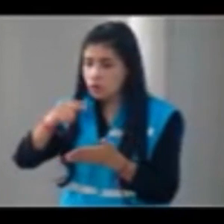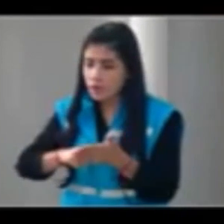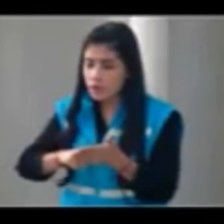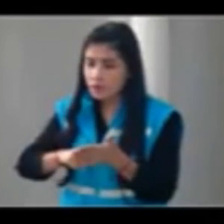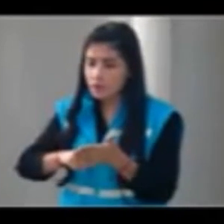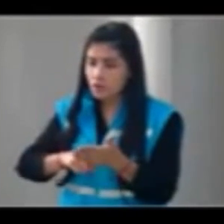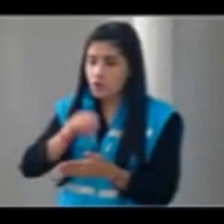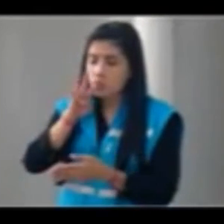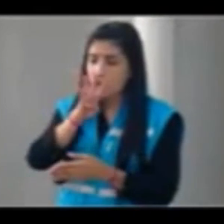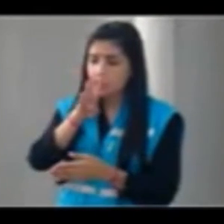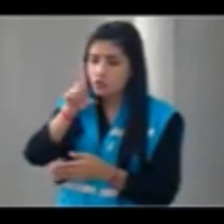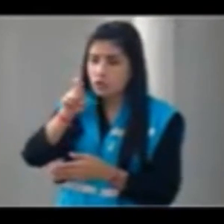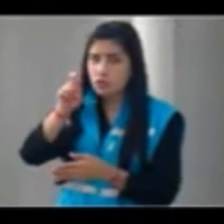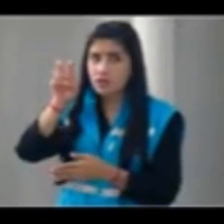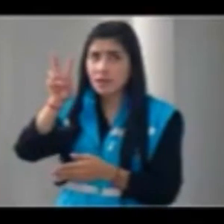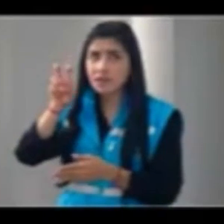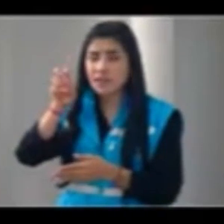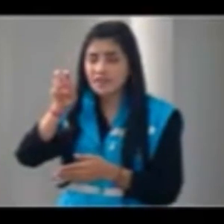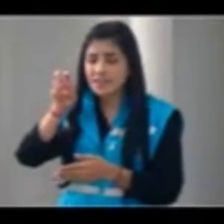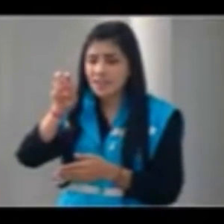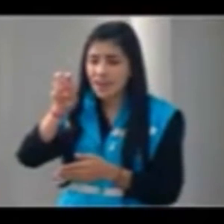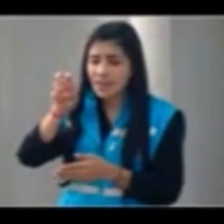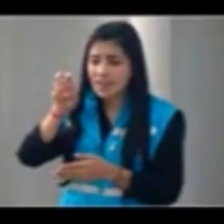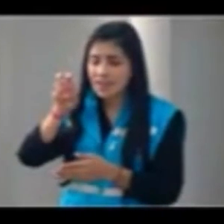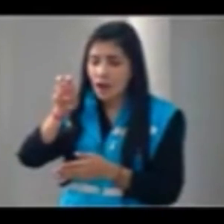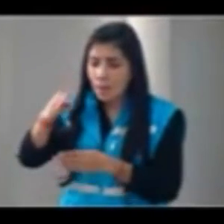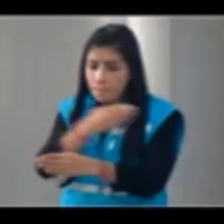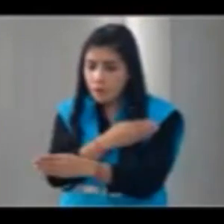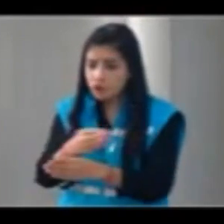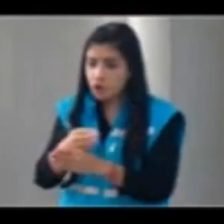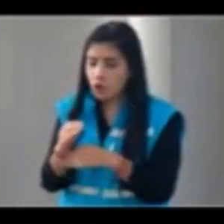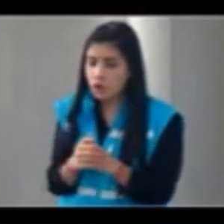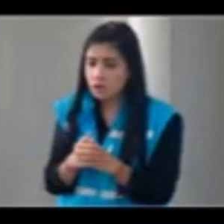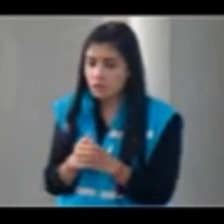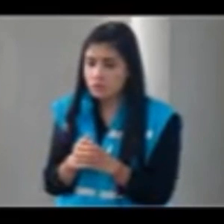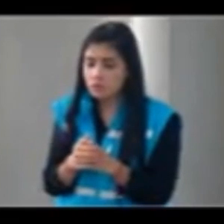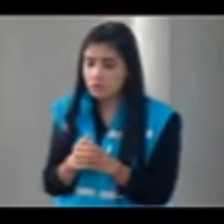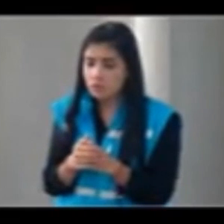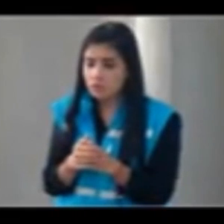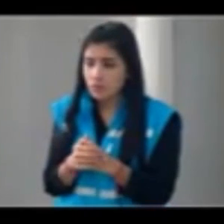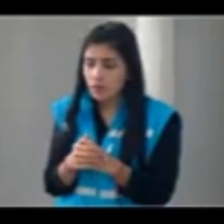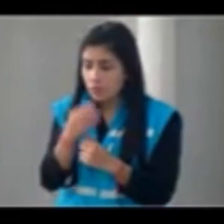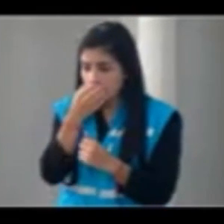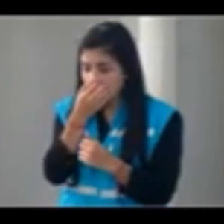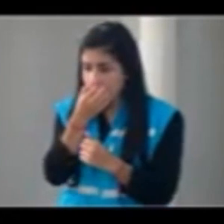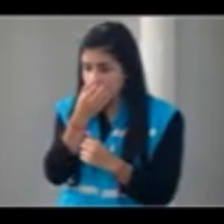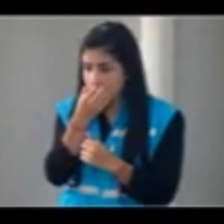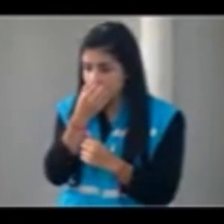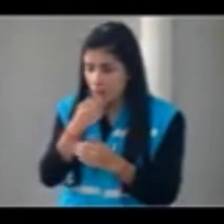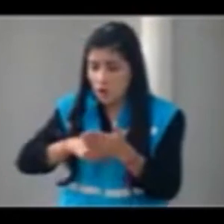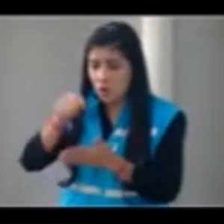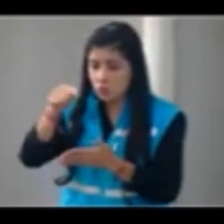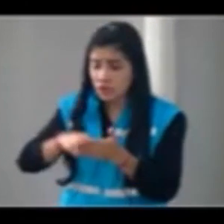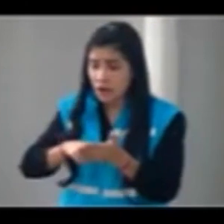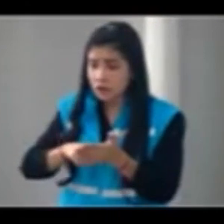467 millones de pesos servicios de investigación, medición y sondeos de opinión para la alcaldía de Medellín. Eso está bien. Eso, digamos, no tiene mayor problema.